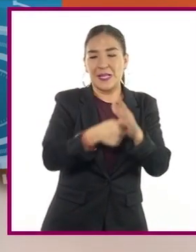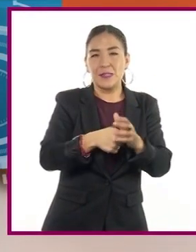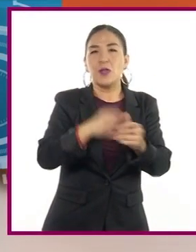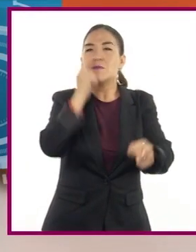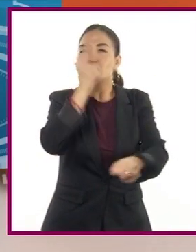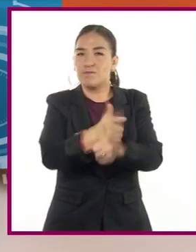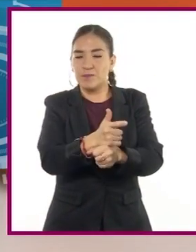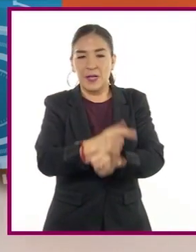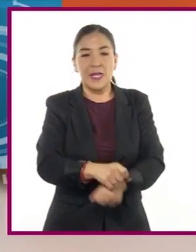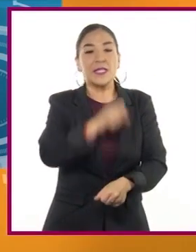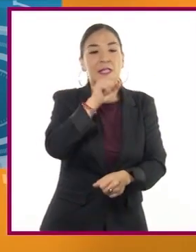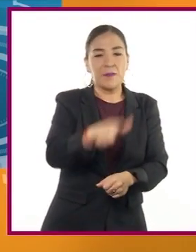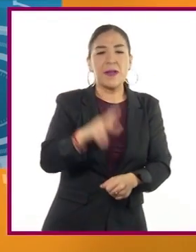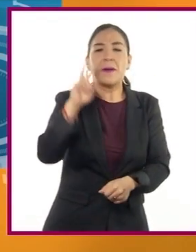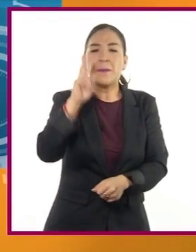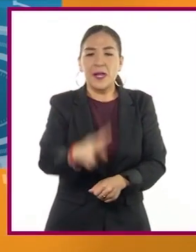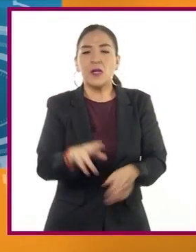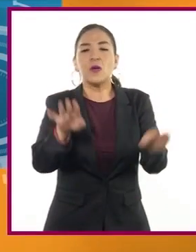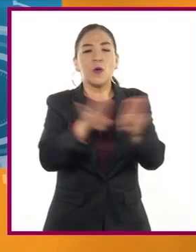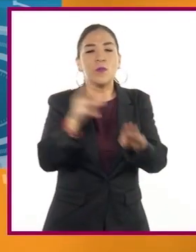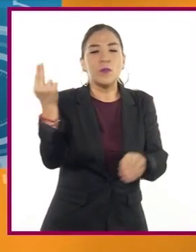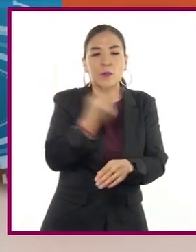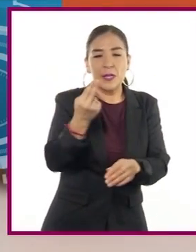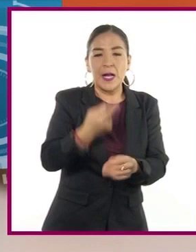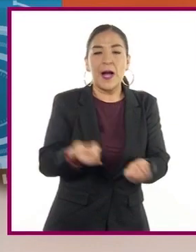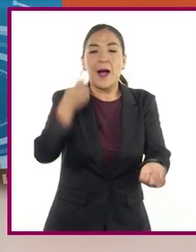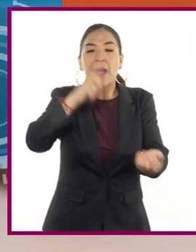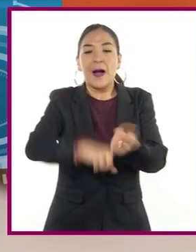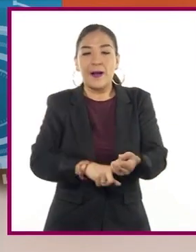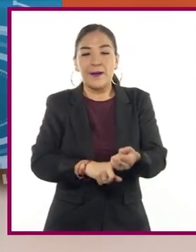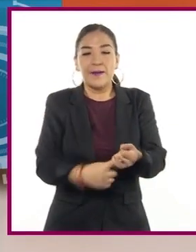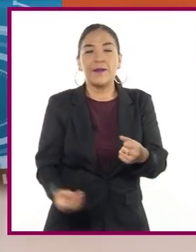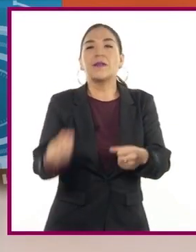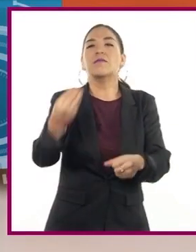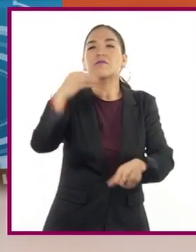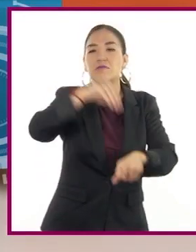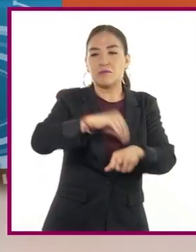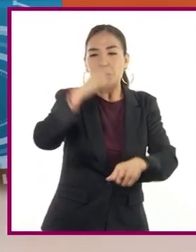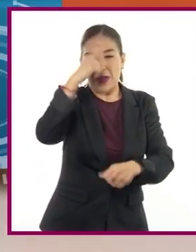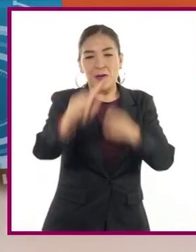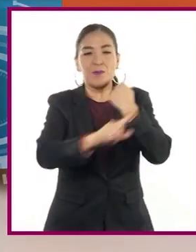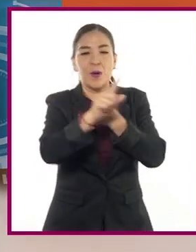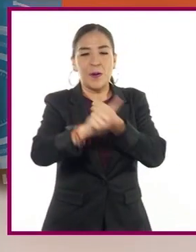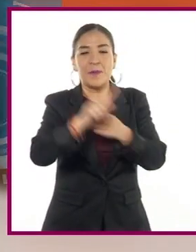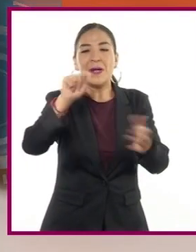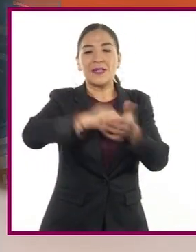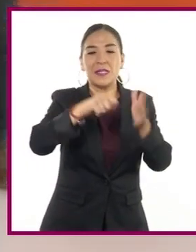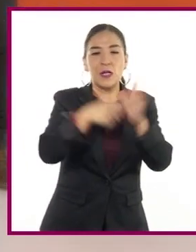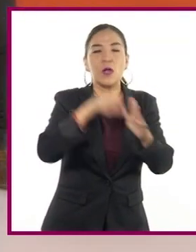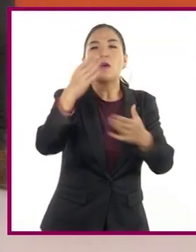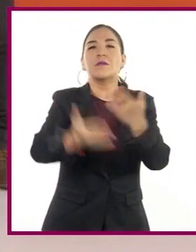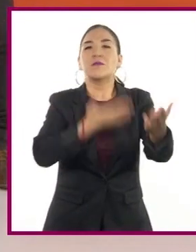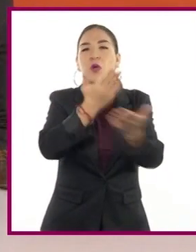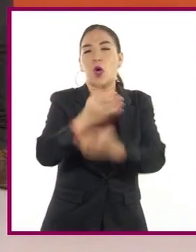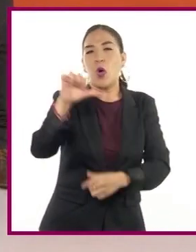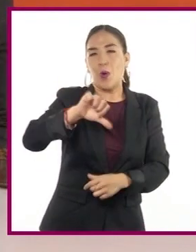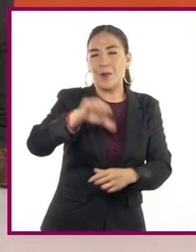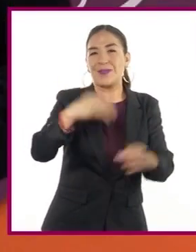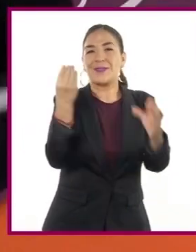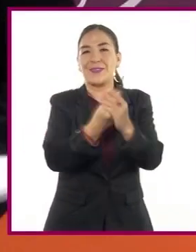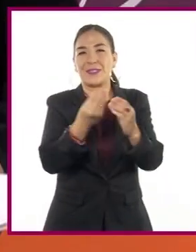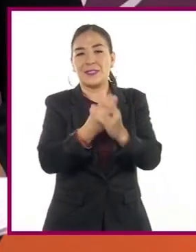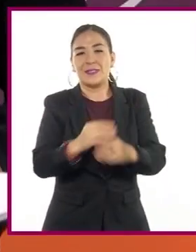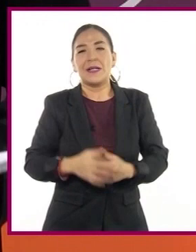También veremos los requerimientos que socialmente implica el problema técnico planteado en esta sesión.